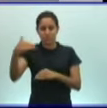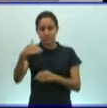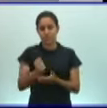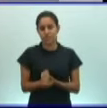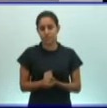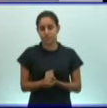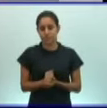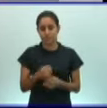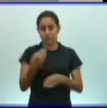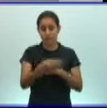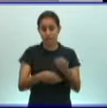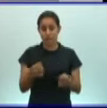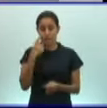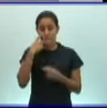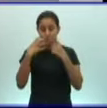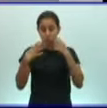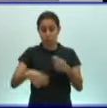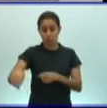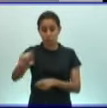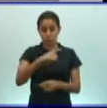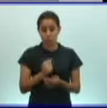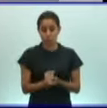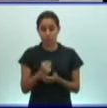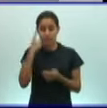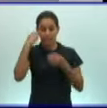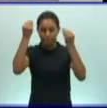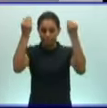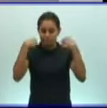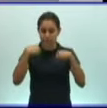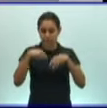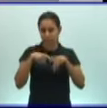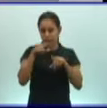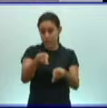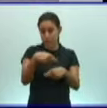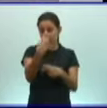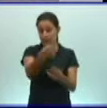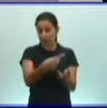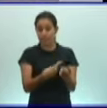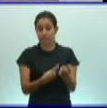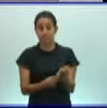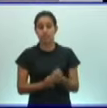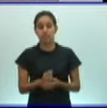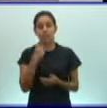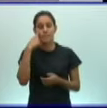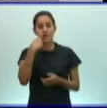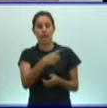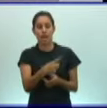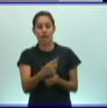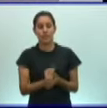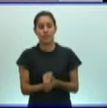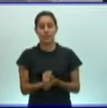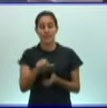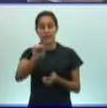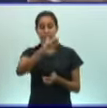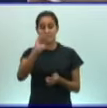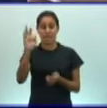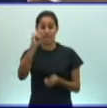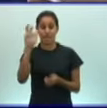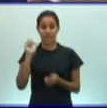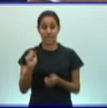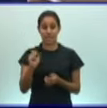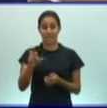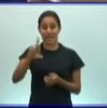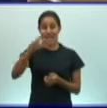tengan presente que en estas características van a ver que la simetría radial